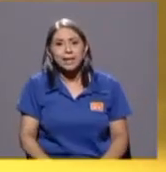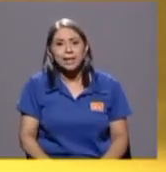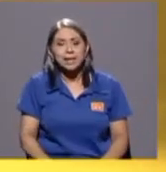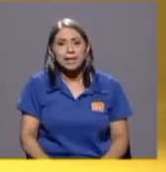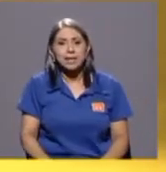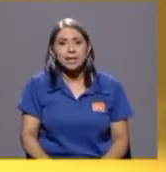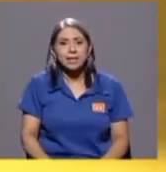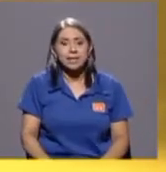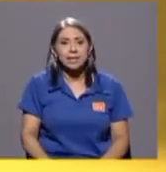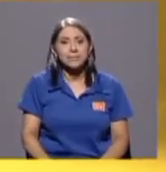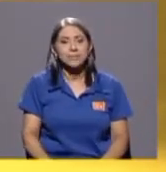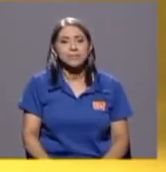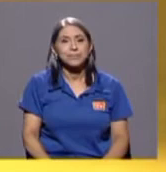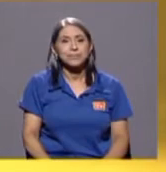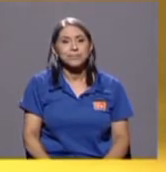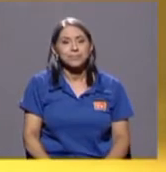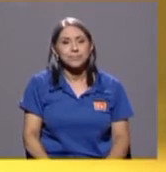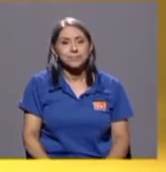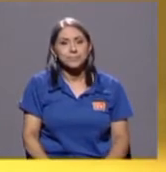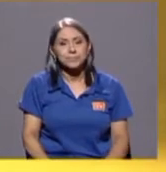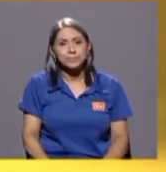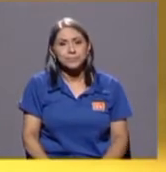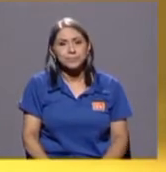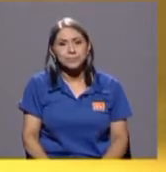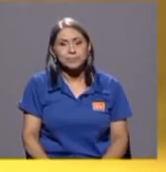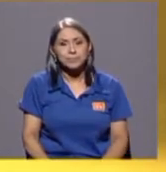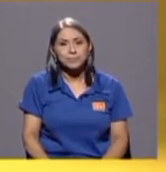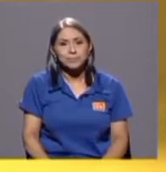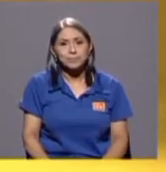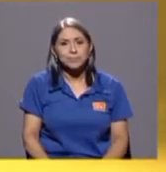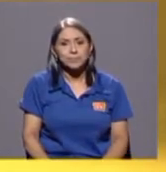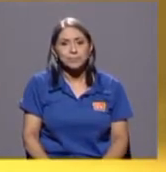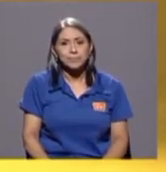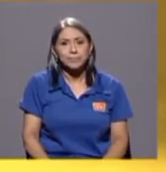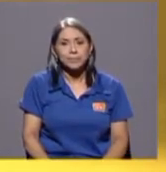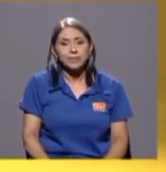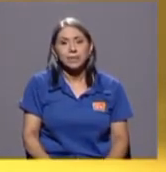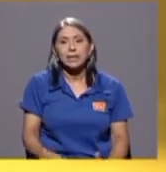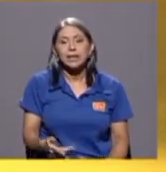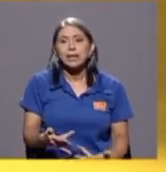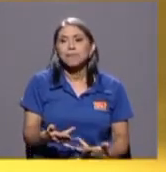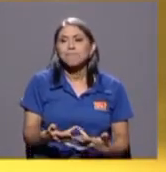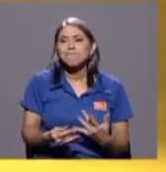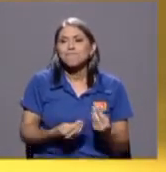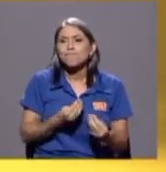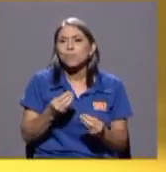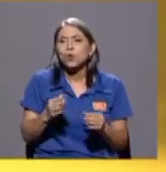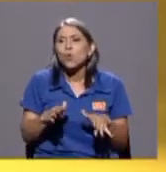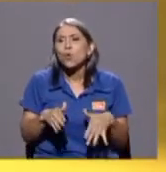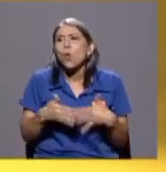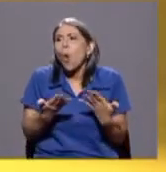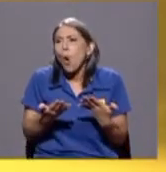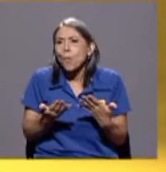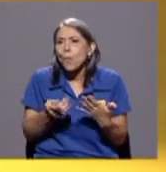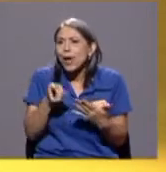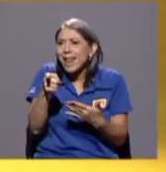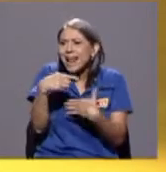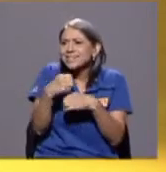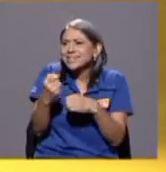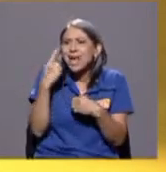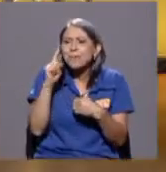el sentido de de cómo mezclar humor con seriedad